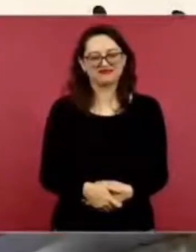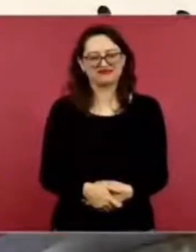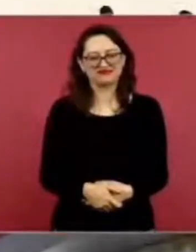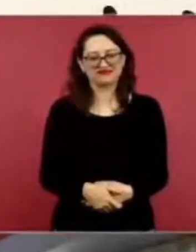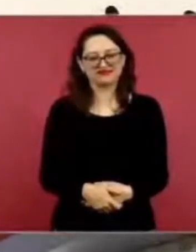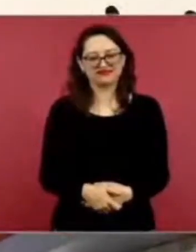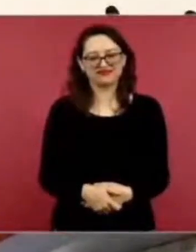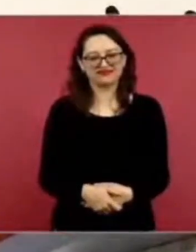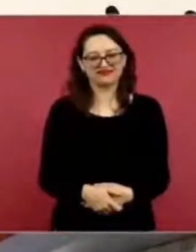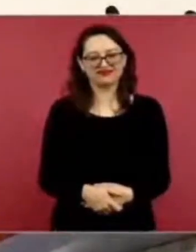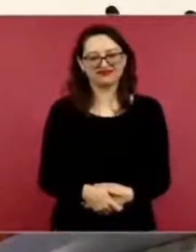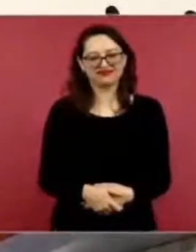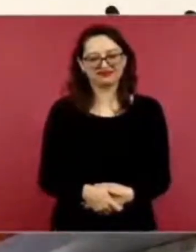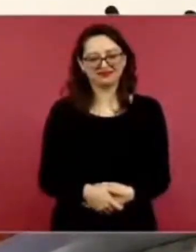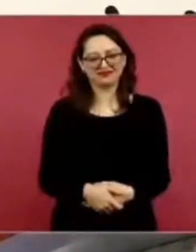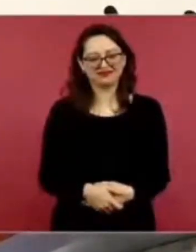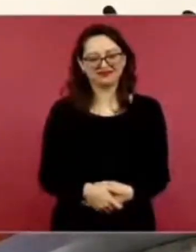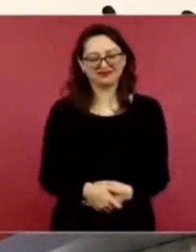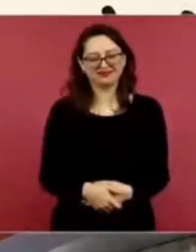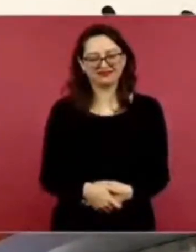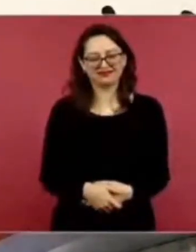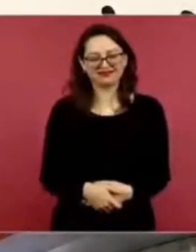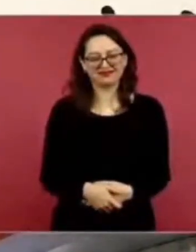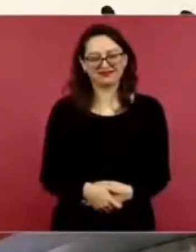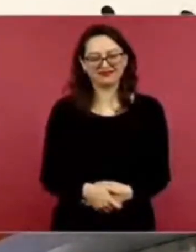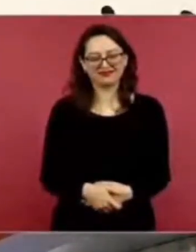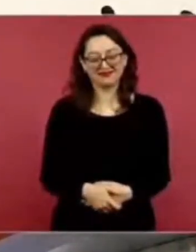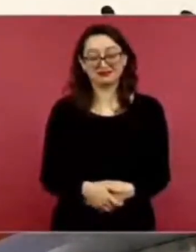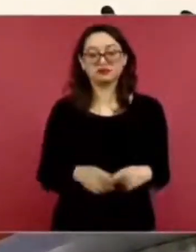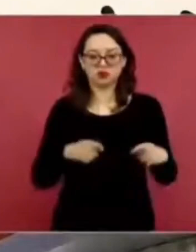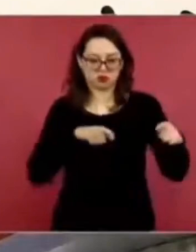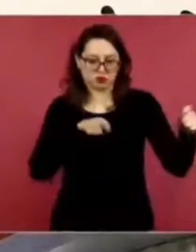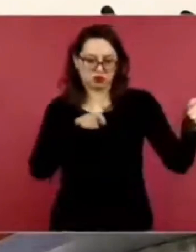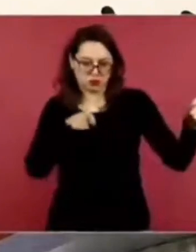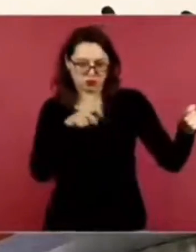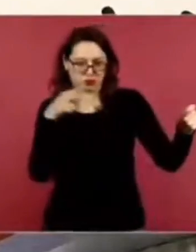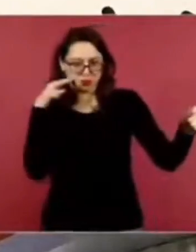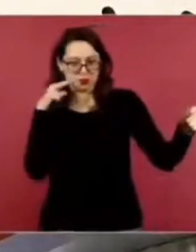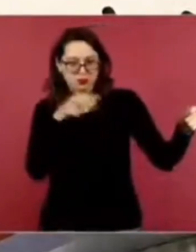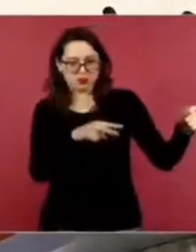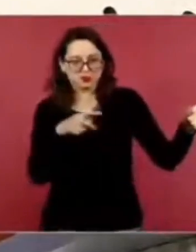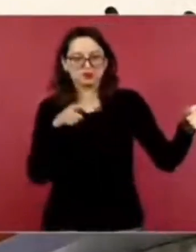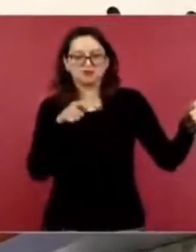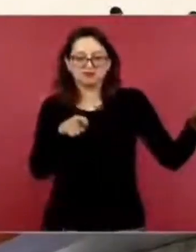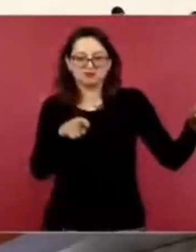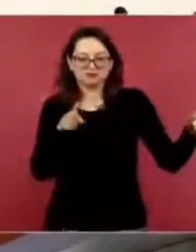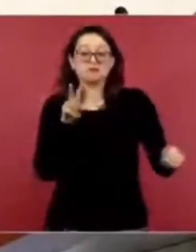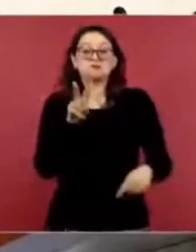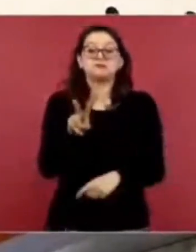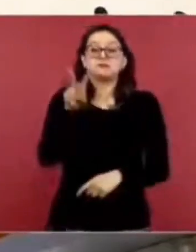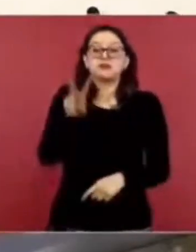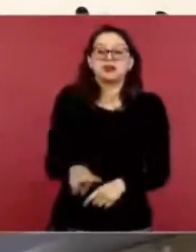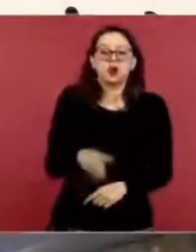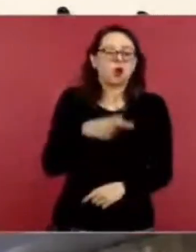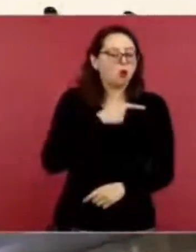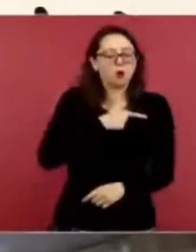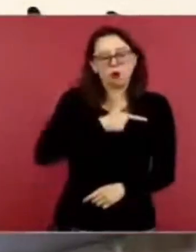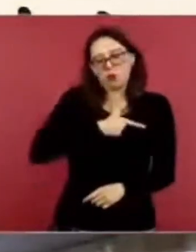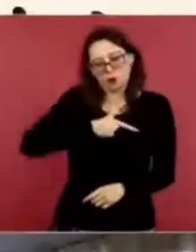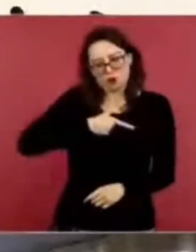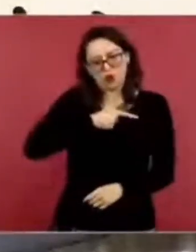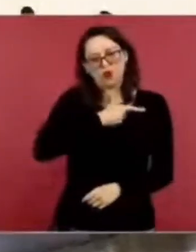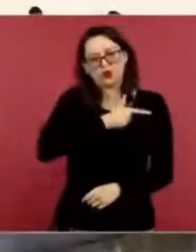sí, la muestro así, porque me da mucho gusto de que